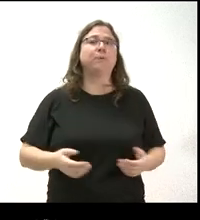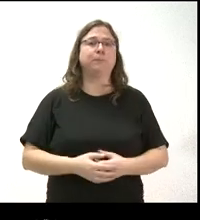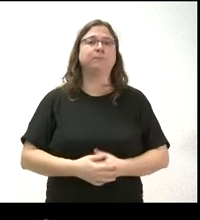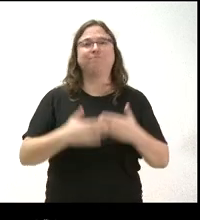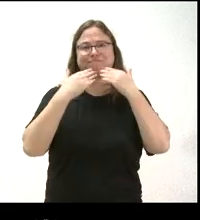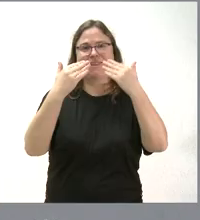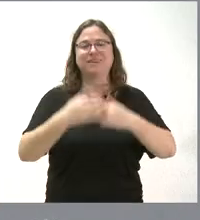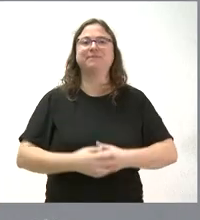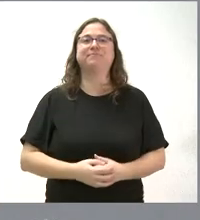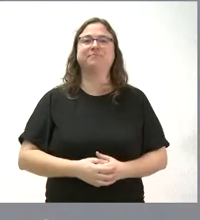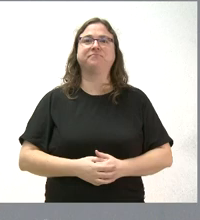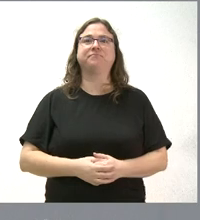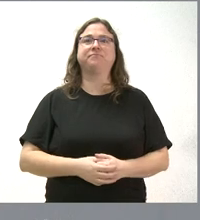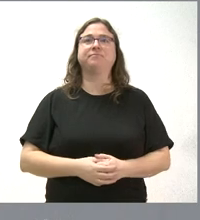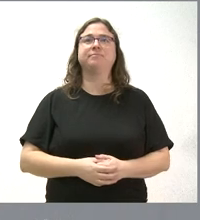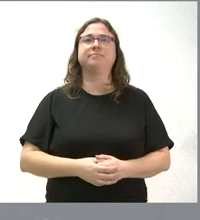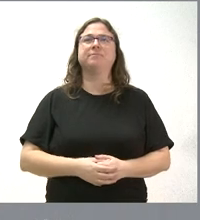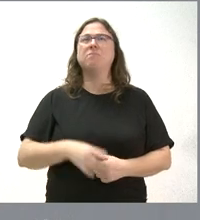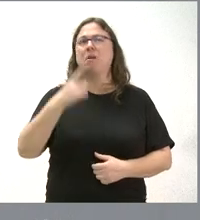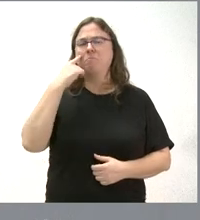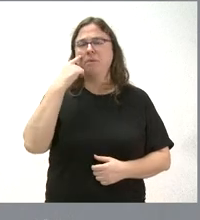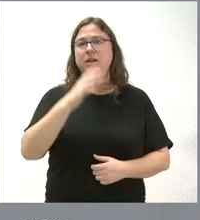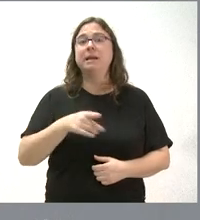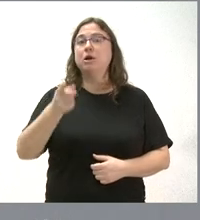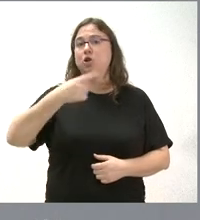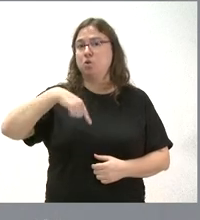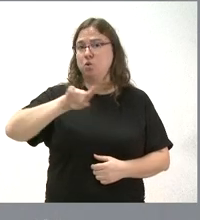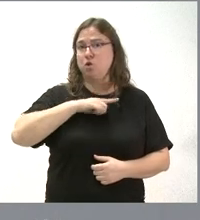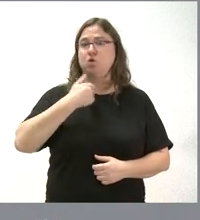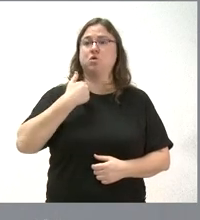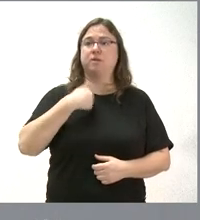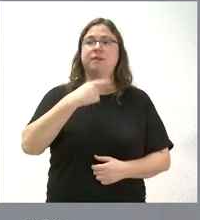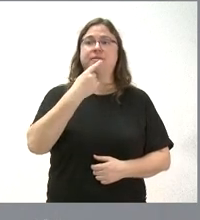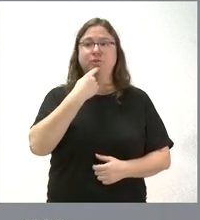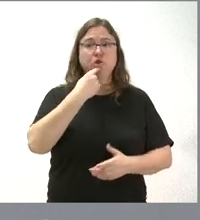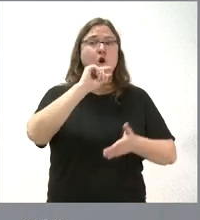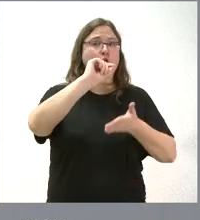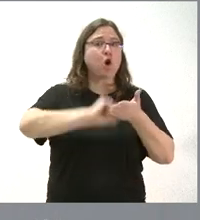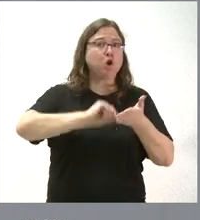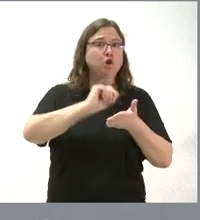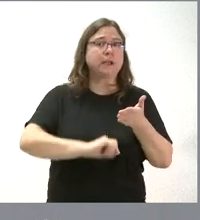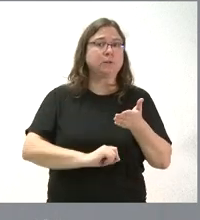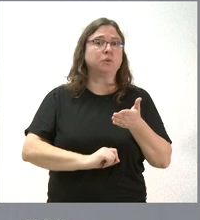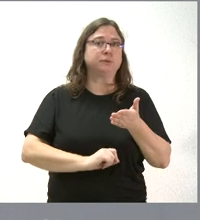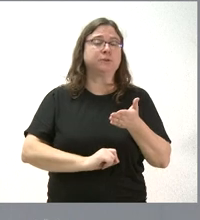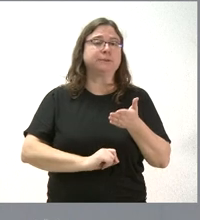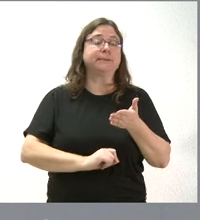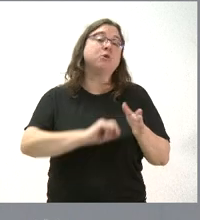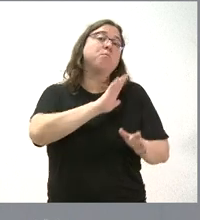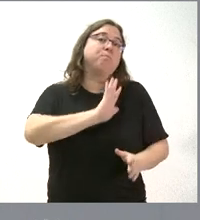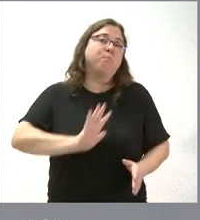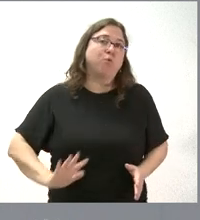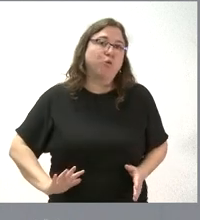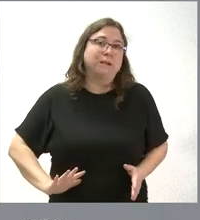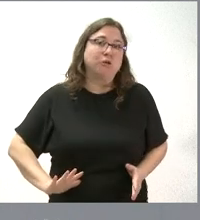Gracias. Pues, mire, nosotros hemos dicho que estos contratos serían provisionales mientras